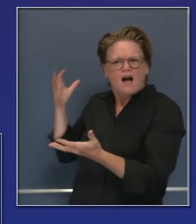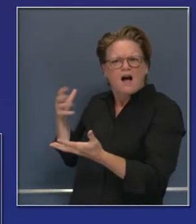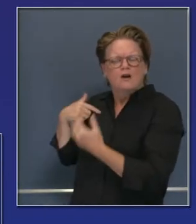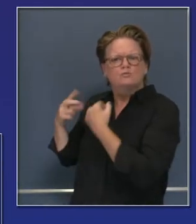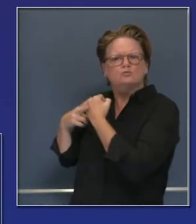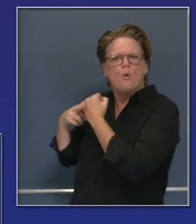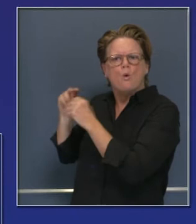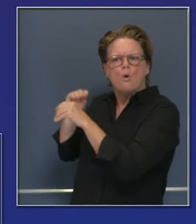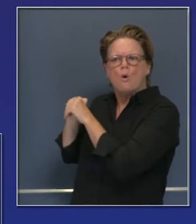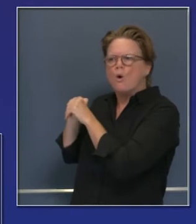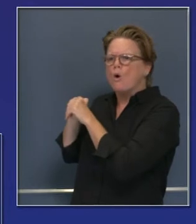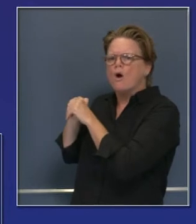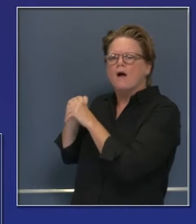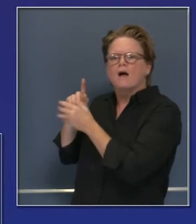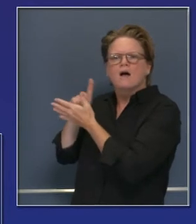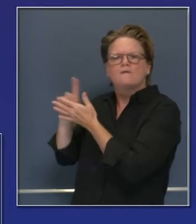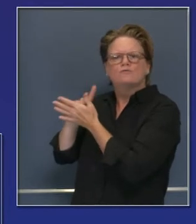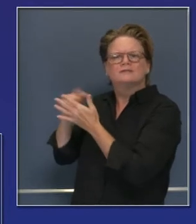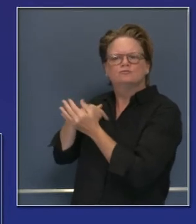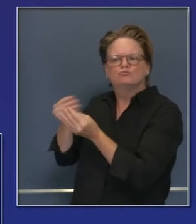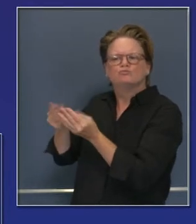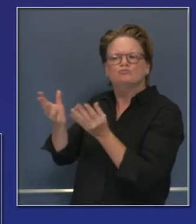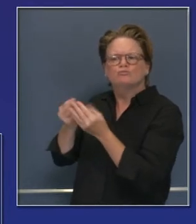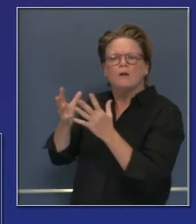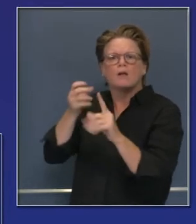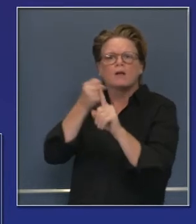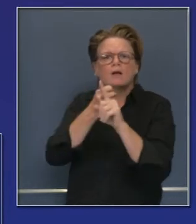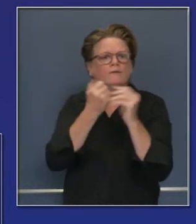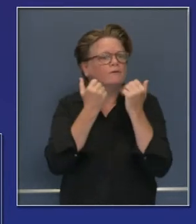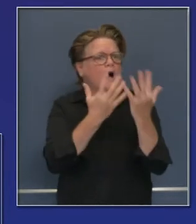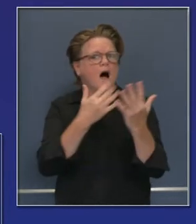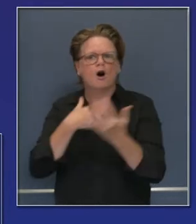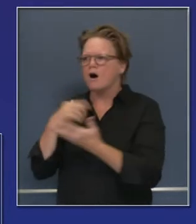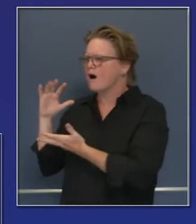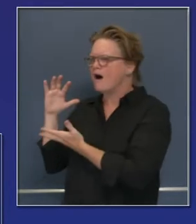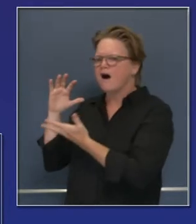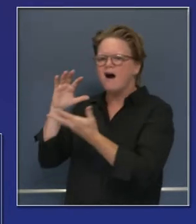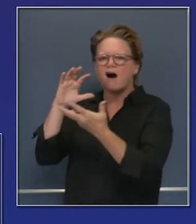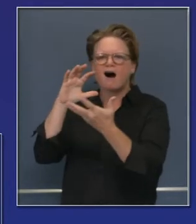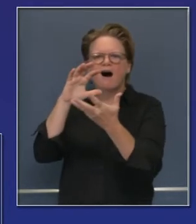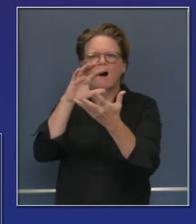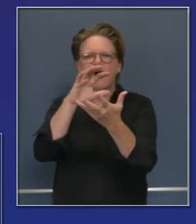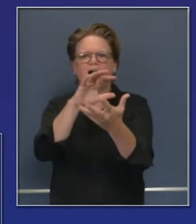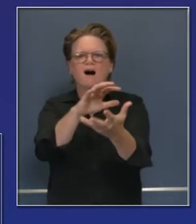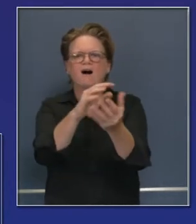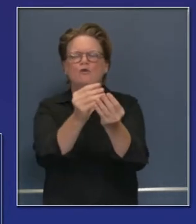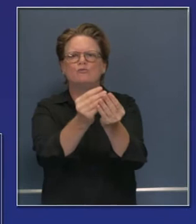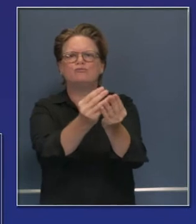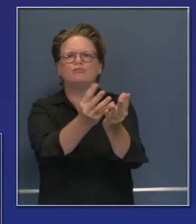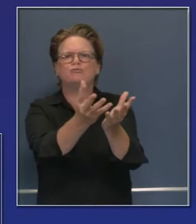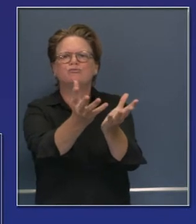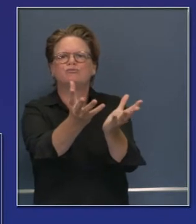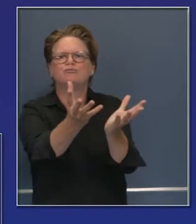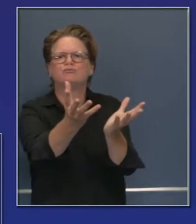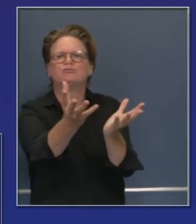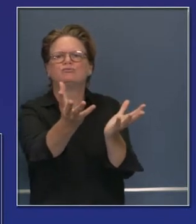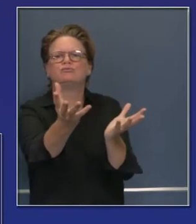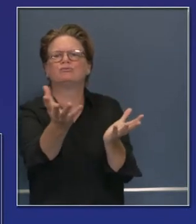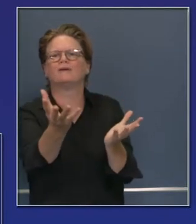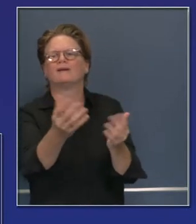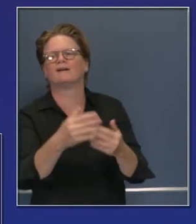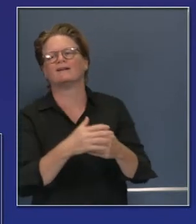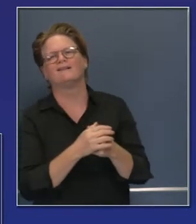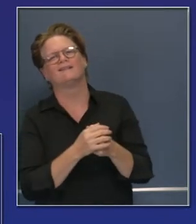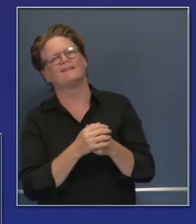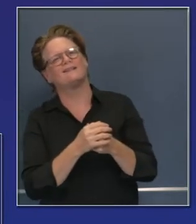están siendo distribuidos, máscaras N95 y máscaras de cirugía. De modo que sí hay gran escala en un estado